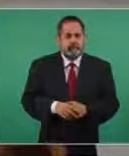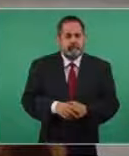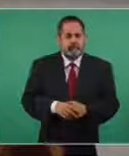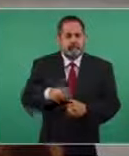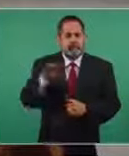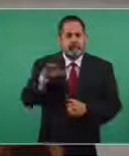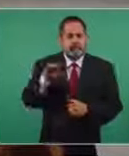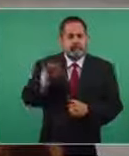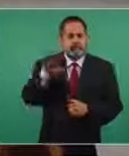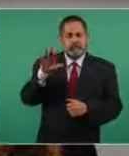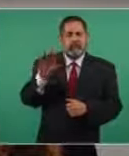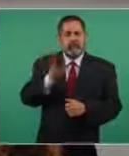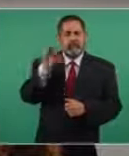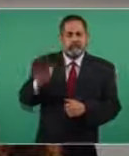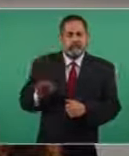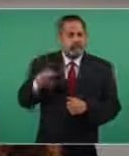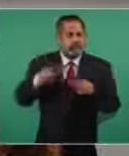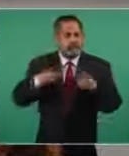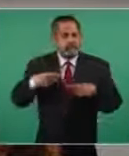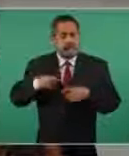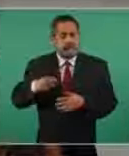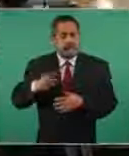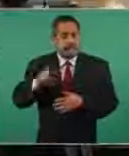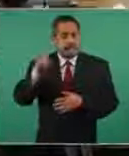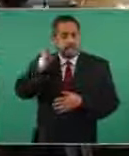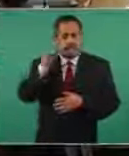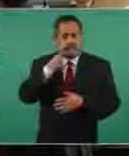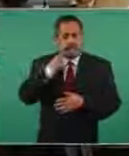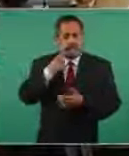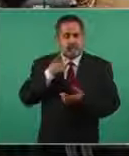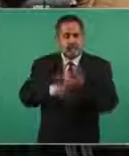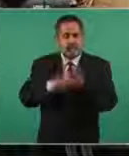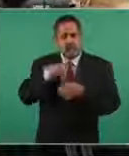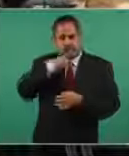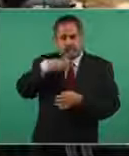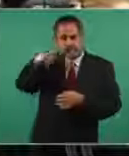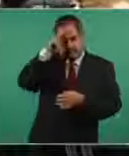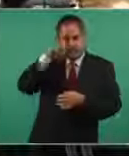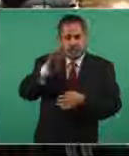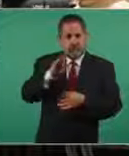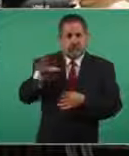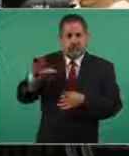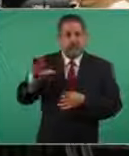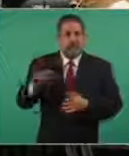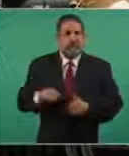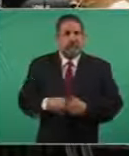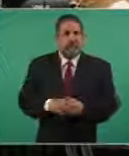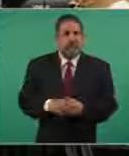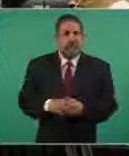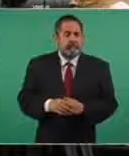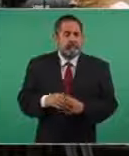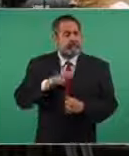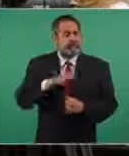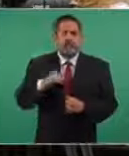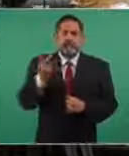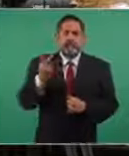95% de las personas sordas son analfabetas en Baja California. Hay dos